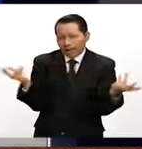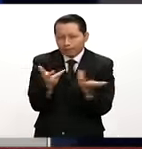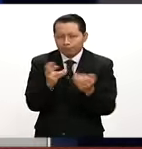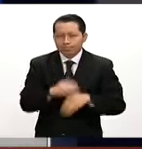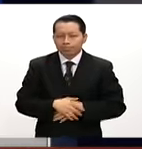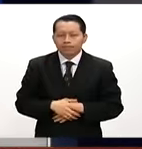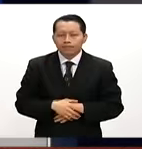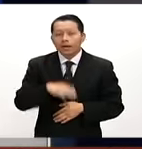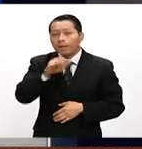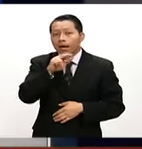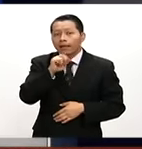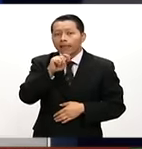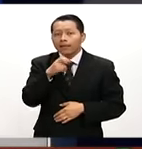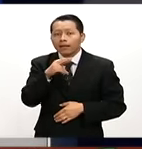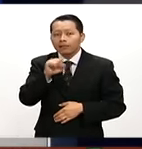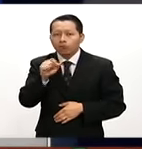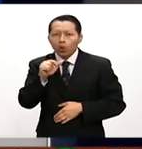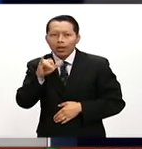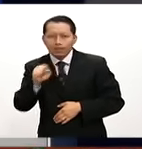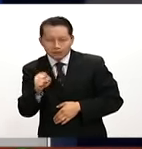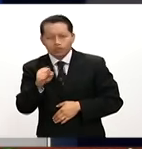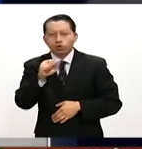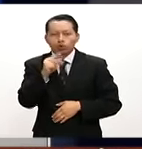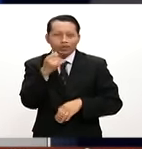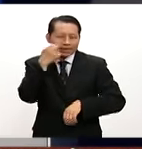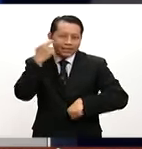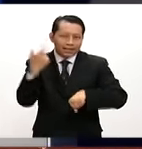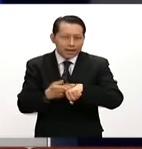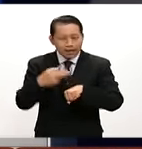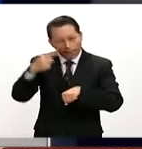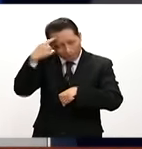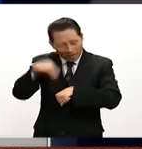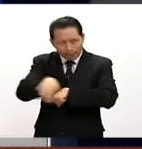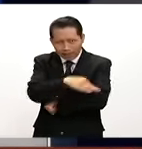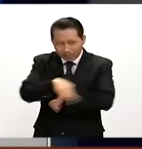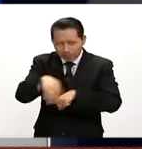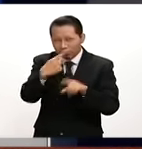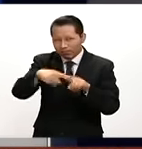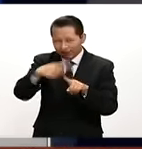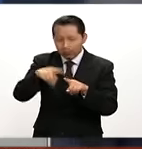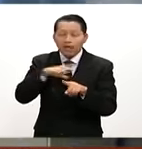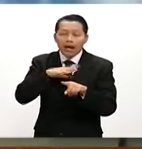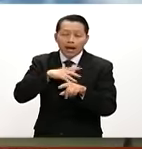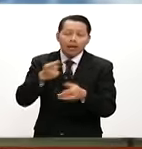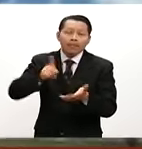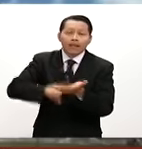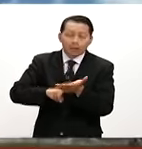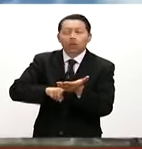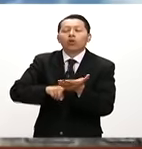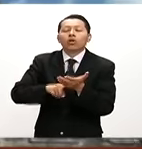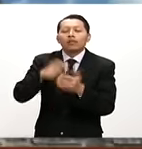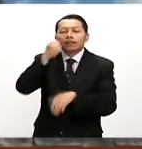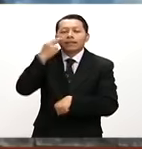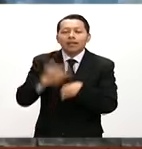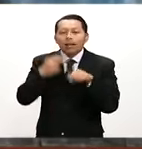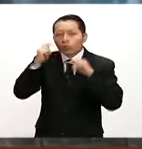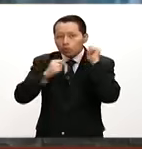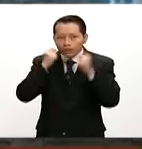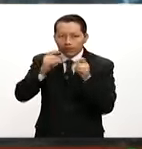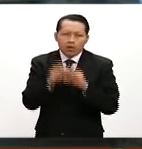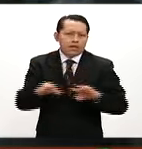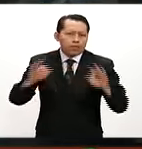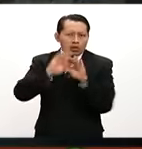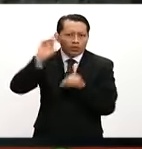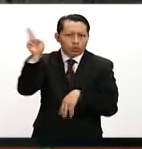María Teresa Solís, subsecretaria de Planeación y Política Turística de la Secretaría de Turismo, destacó el papel que tienen las universidades